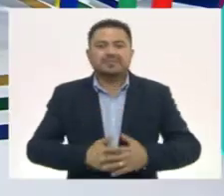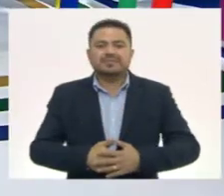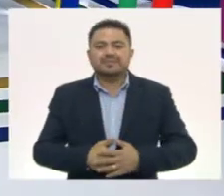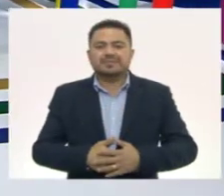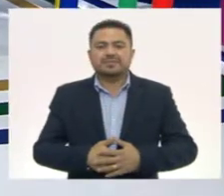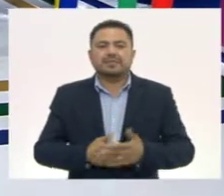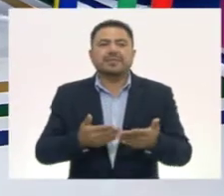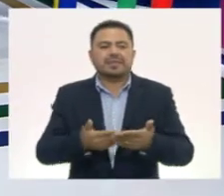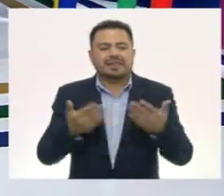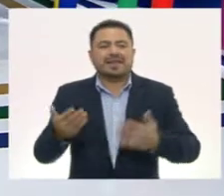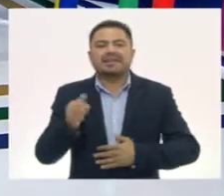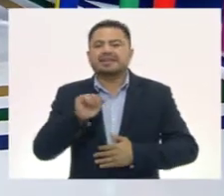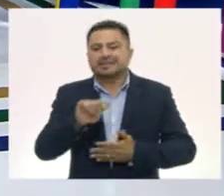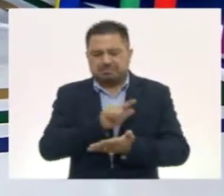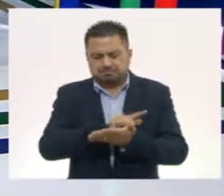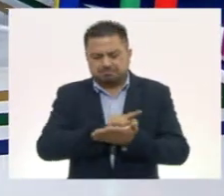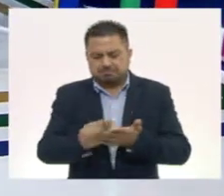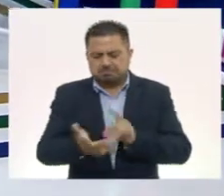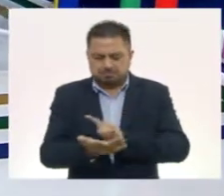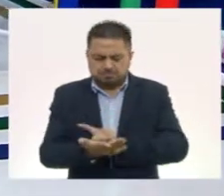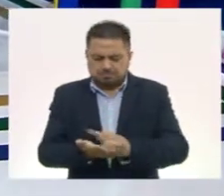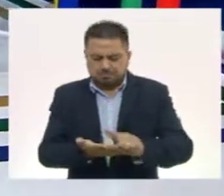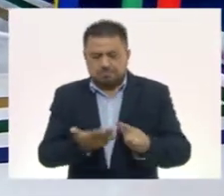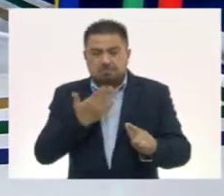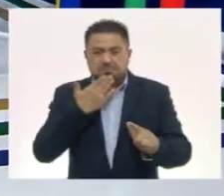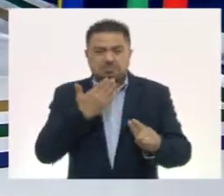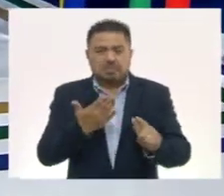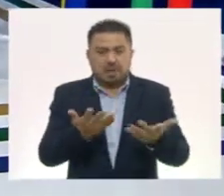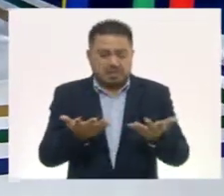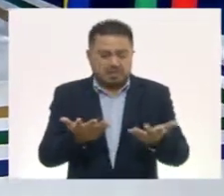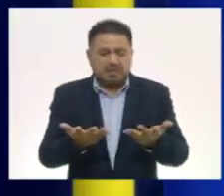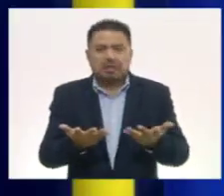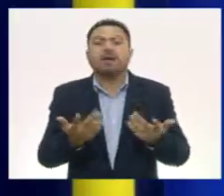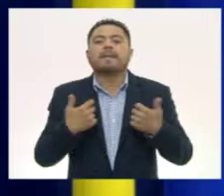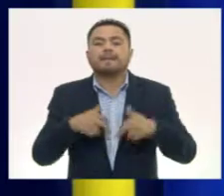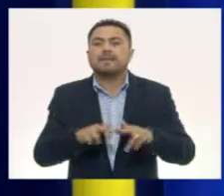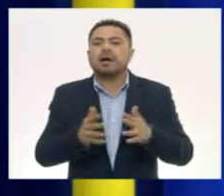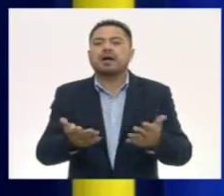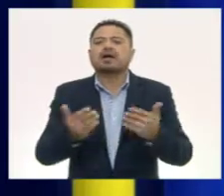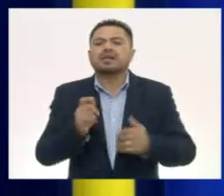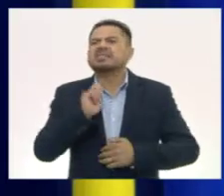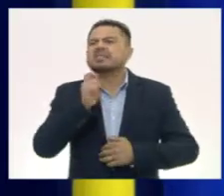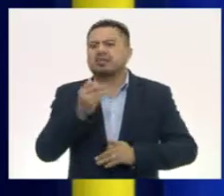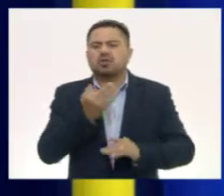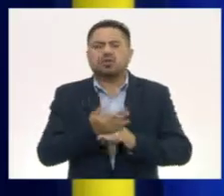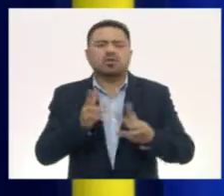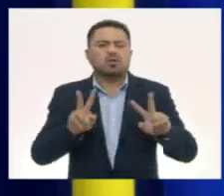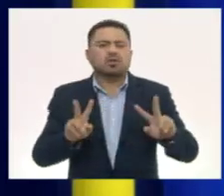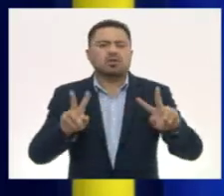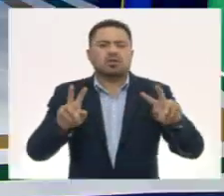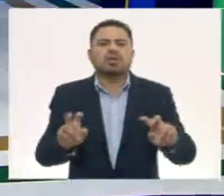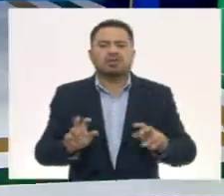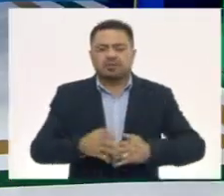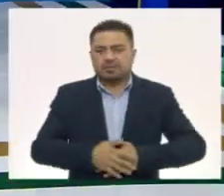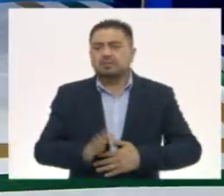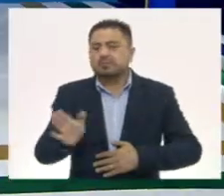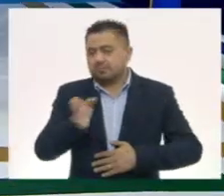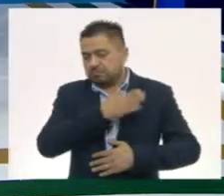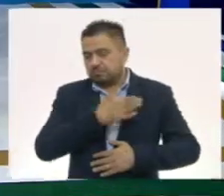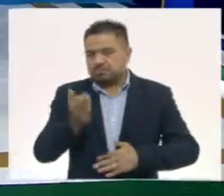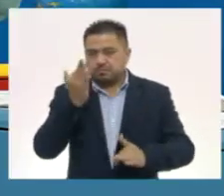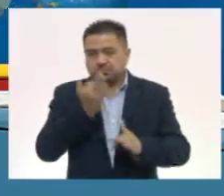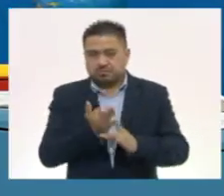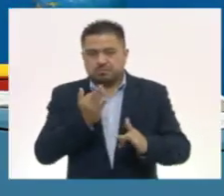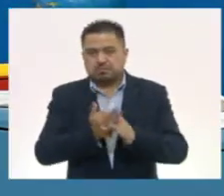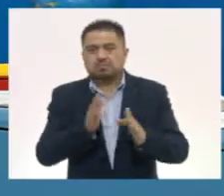Y ahora sí, con las manos perfectamente limpias, profesor, ¿de qué se va a tratar nuestra sesión de hoy? Bueno, vamos a